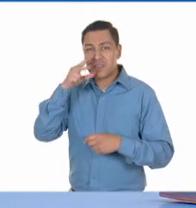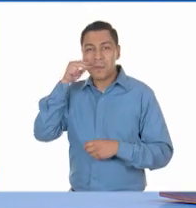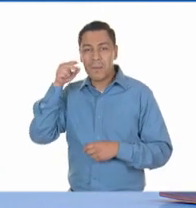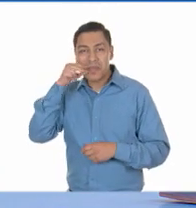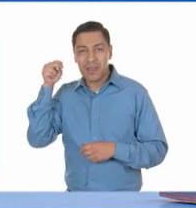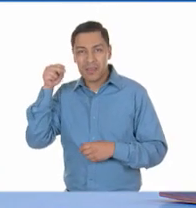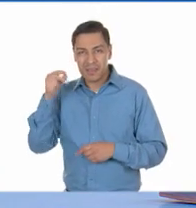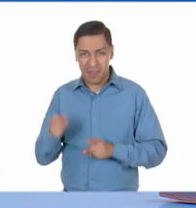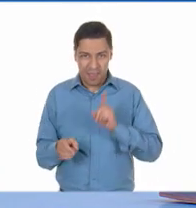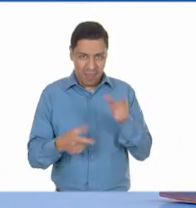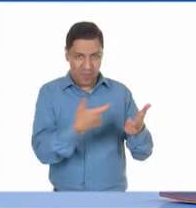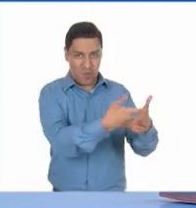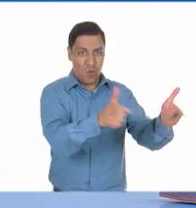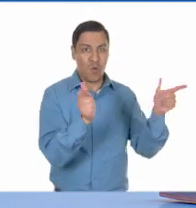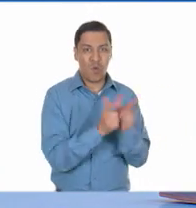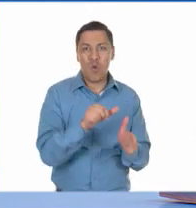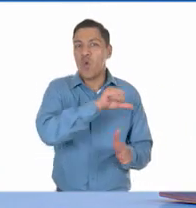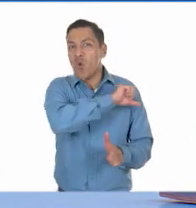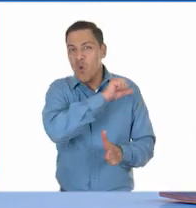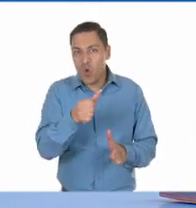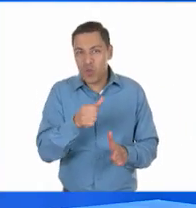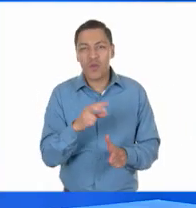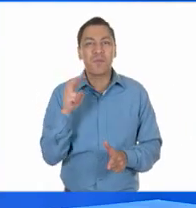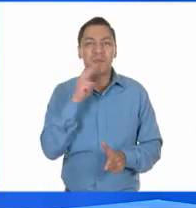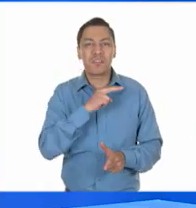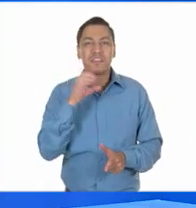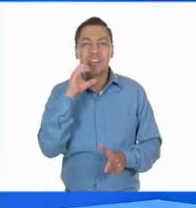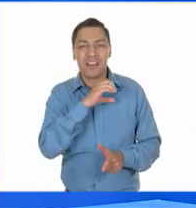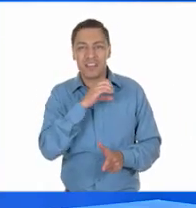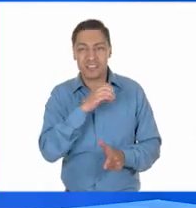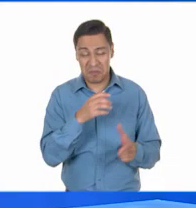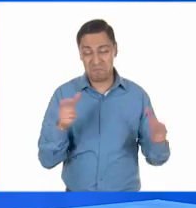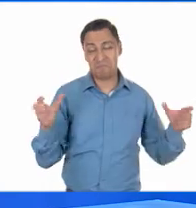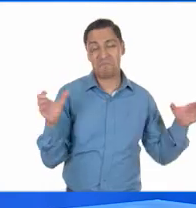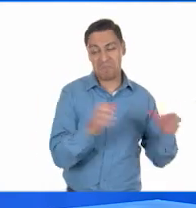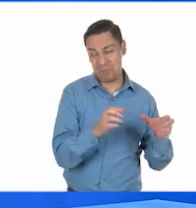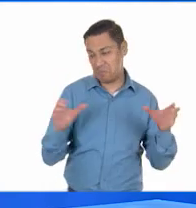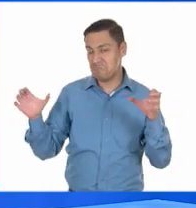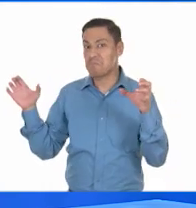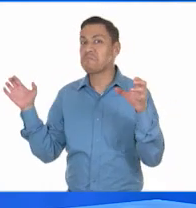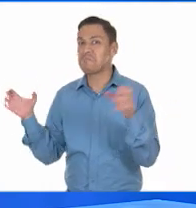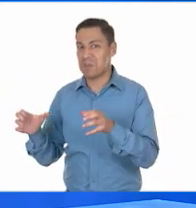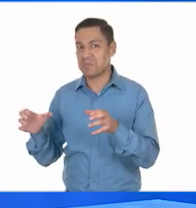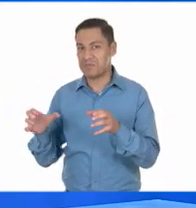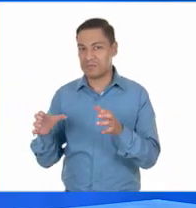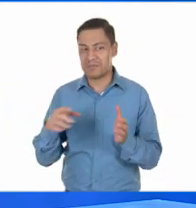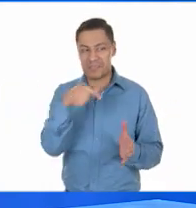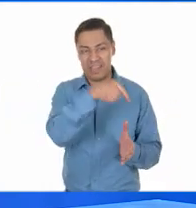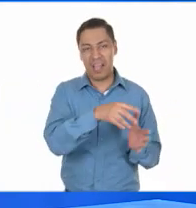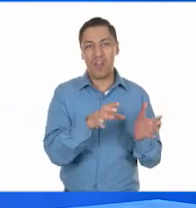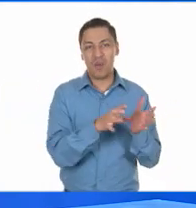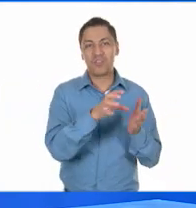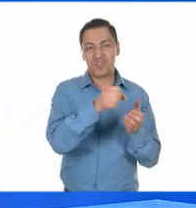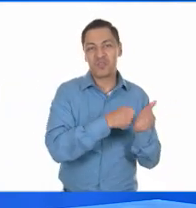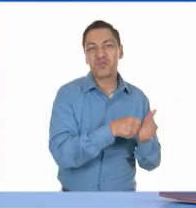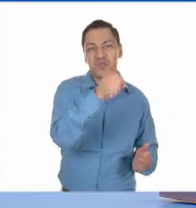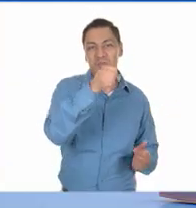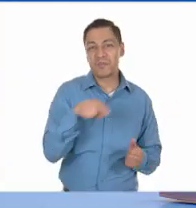y con la ayuda de las fuerzas de Zapata. ¡Wow, Tin! ¡Bien que lo recuerdas! ¡Sí!